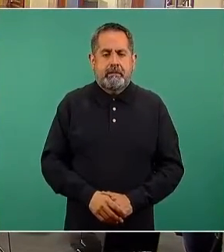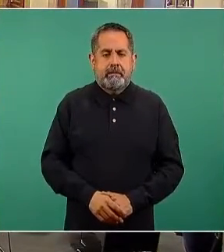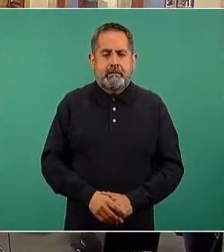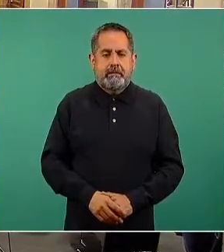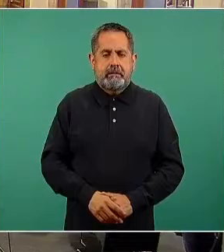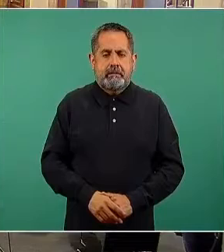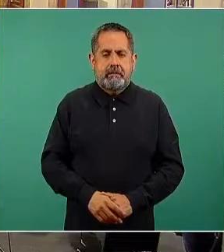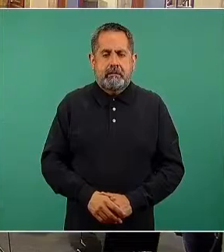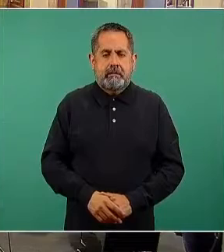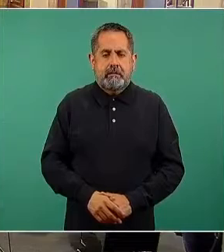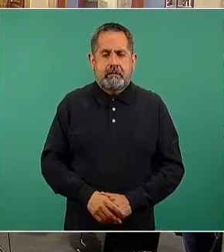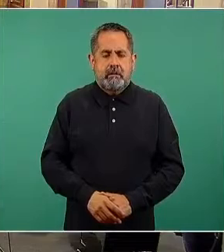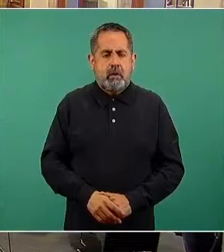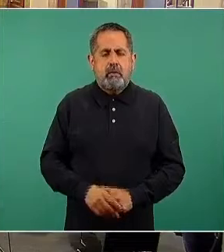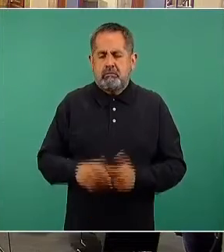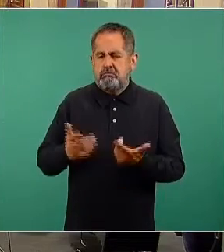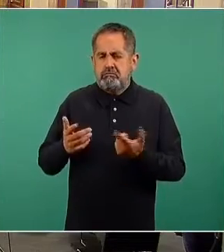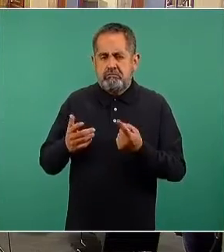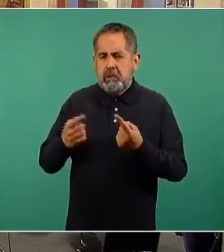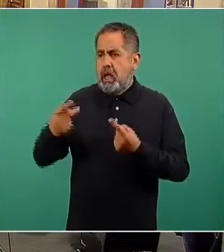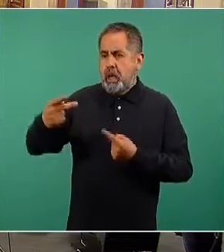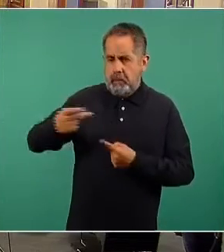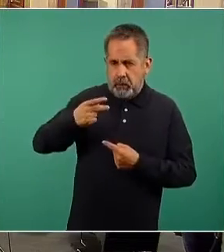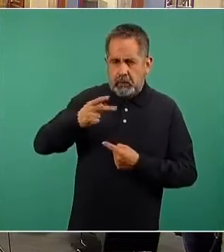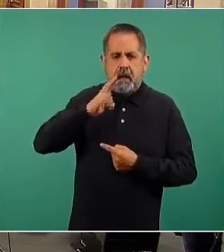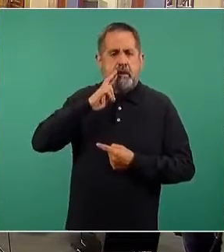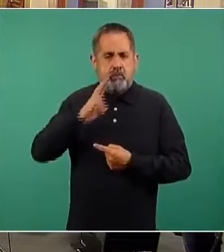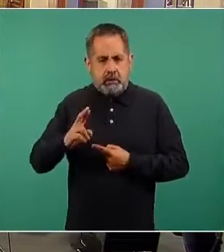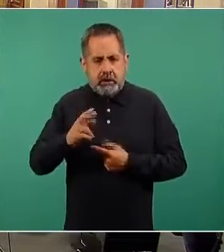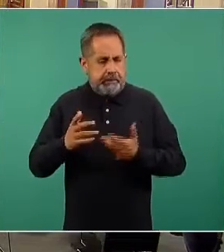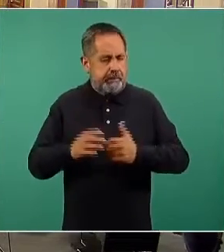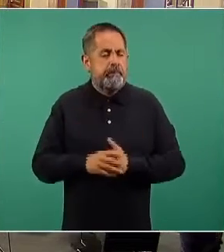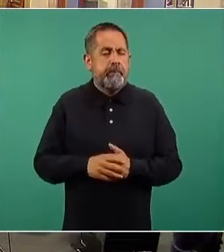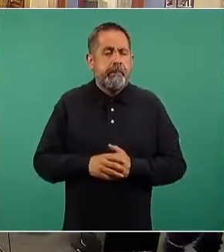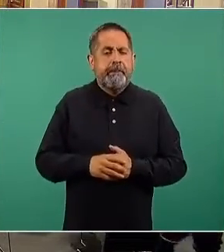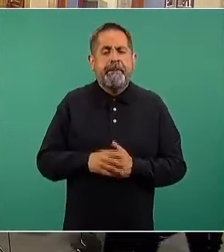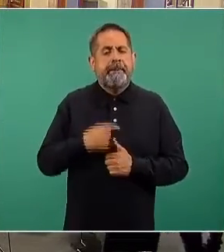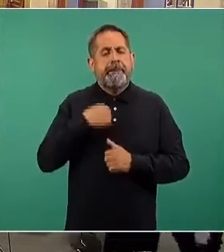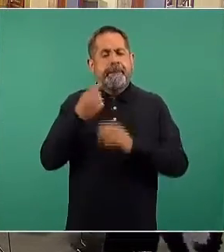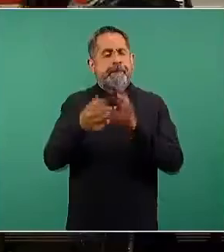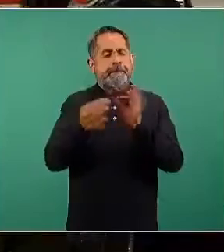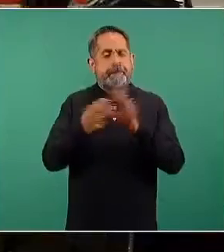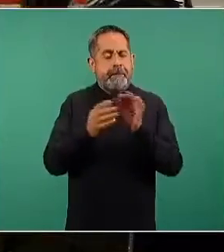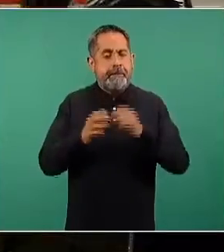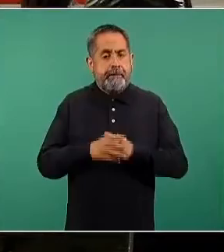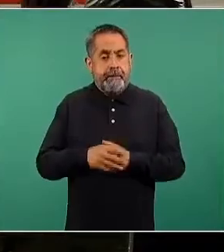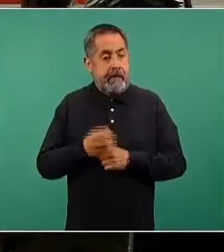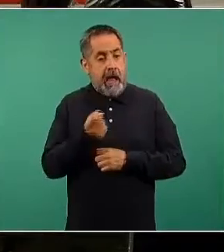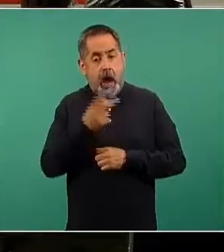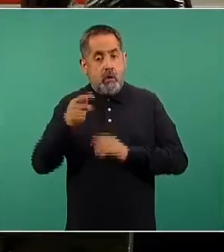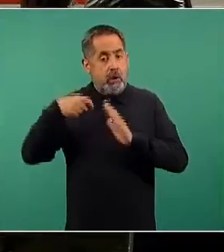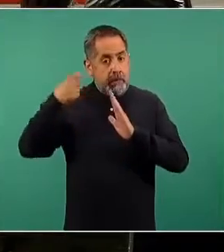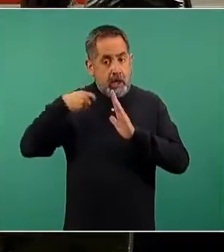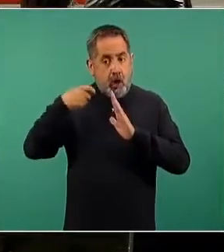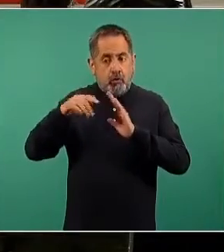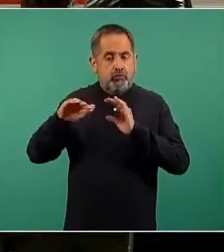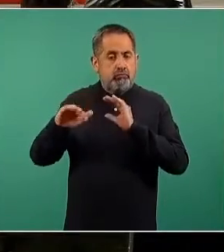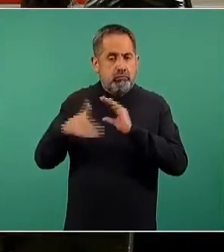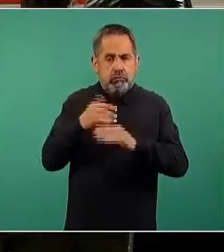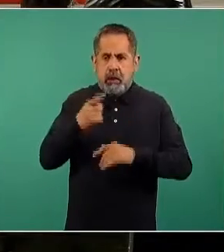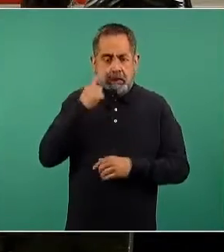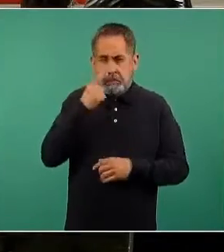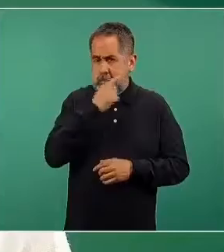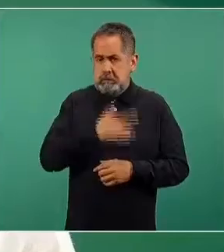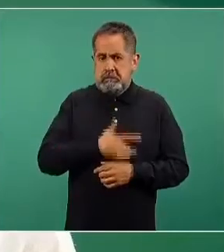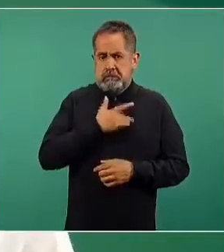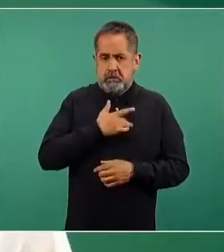Muchas gracias. Las vamos a respondiendo, tal como se presentan. Aquí aclaramos, las personas que han mandado estos videos, lo han hecho por motivación